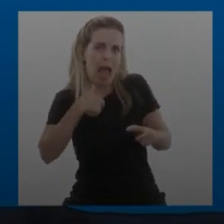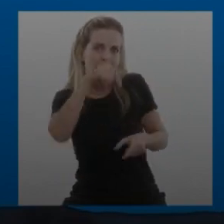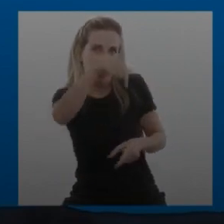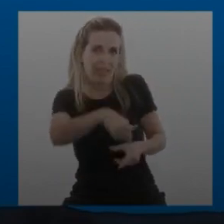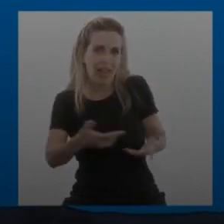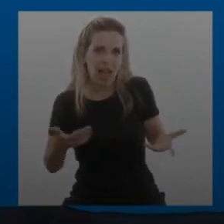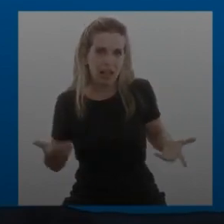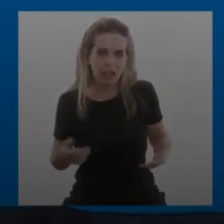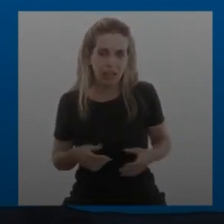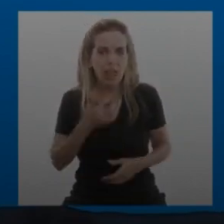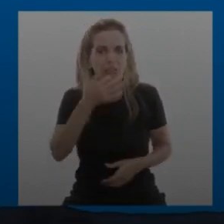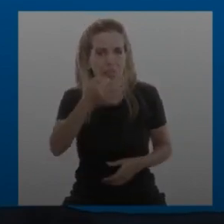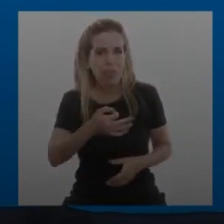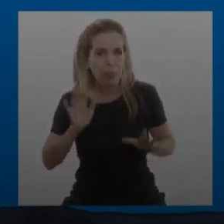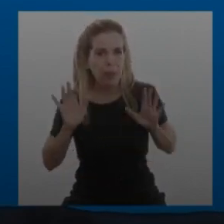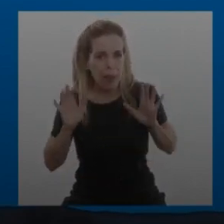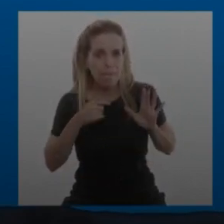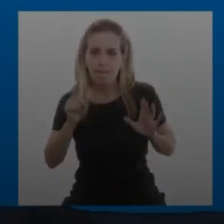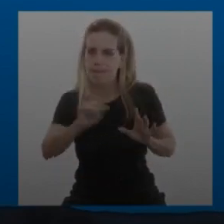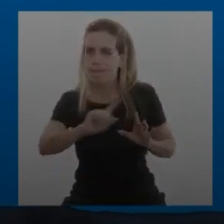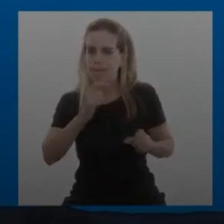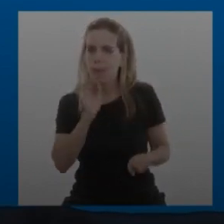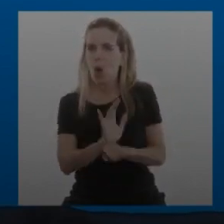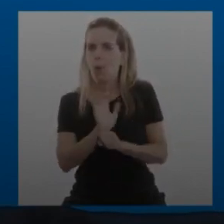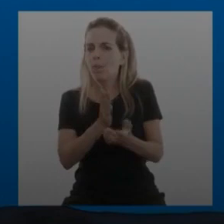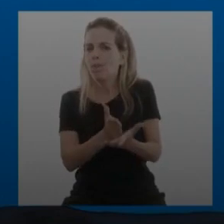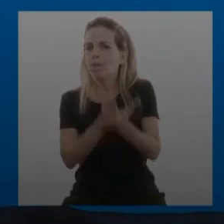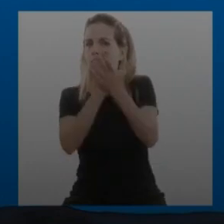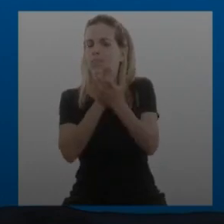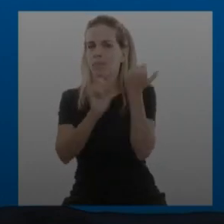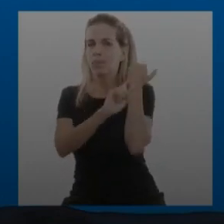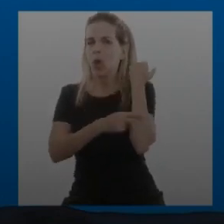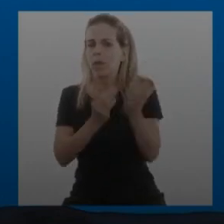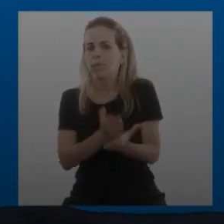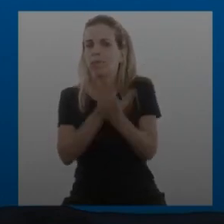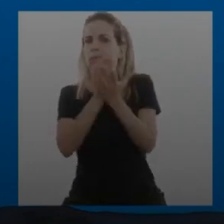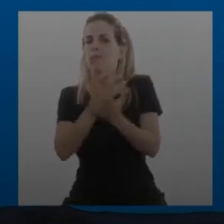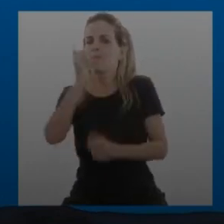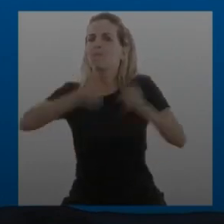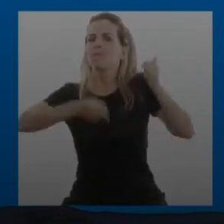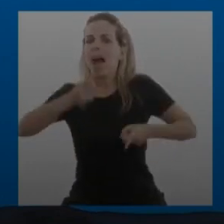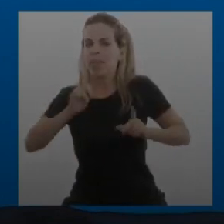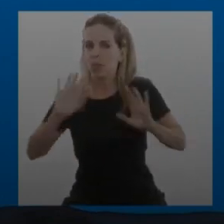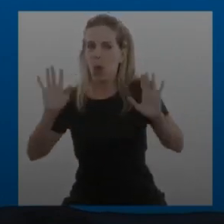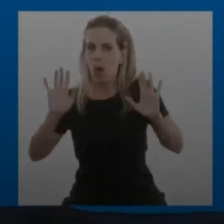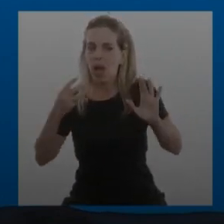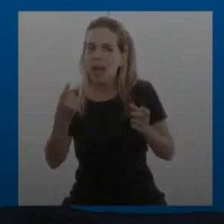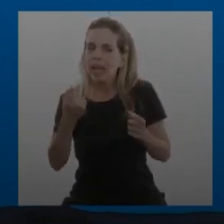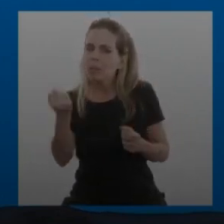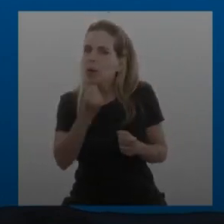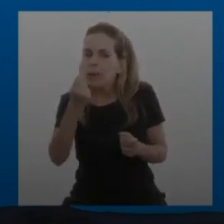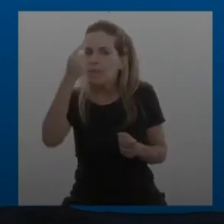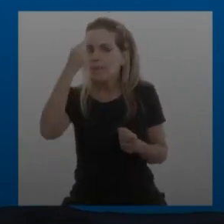verdad es que uno no quiere ejercer la espada del poder lo que uno quiere creer es que vive en una sociedad